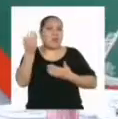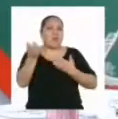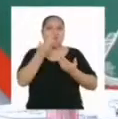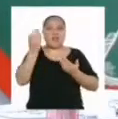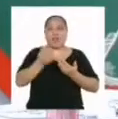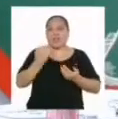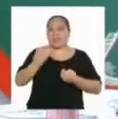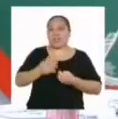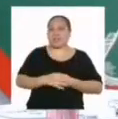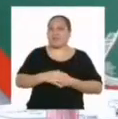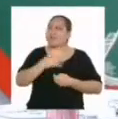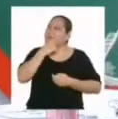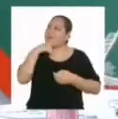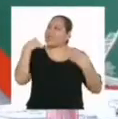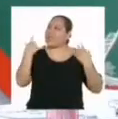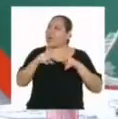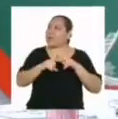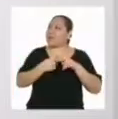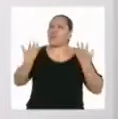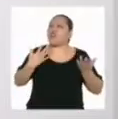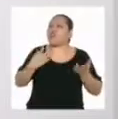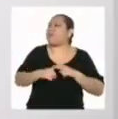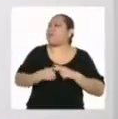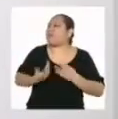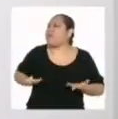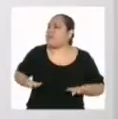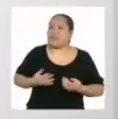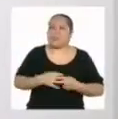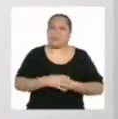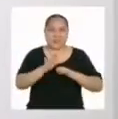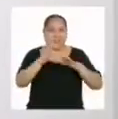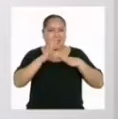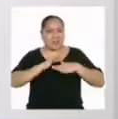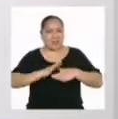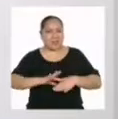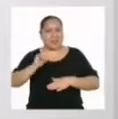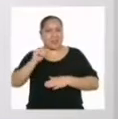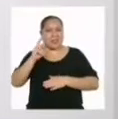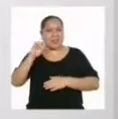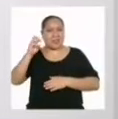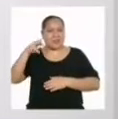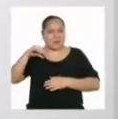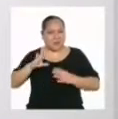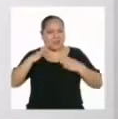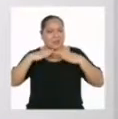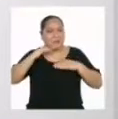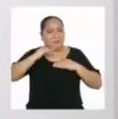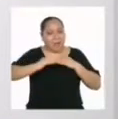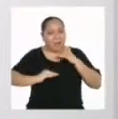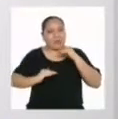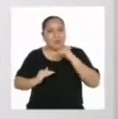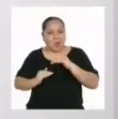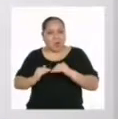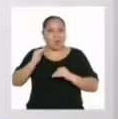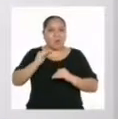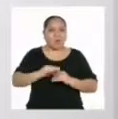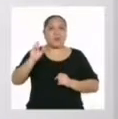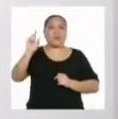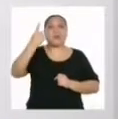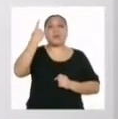facilidad. Ya, empecemos. ¿Dónde firmo? Tranquila, Yaremis. Vayamos paso a paso.